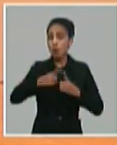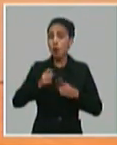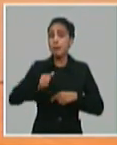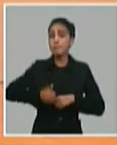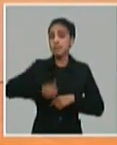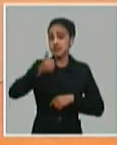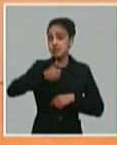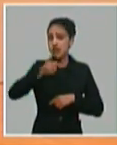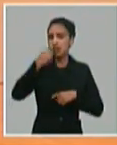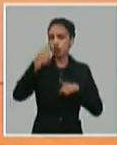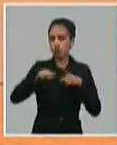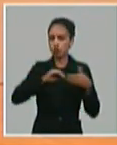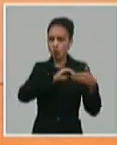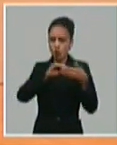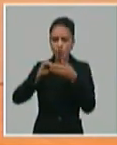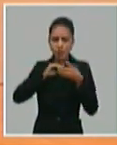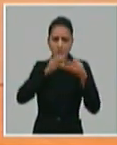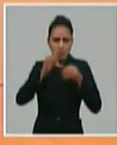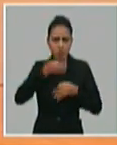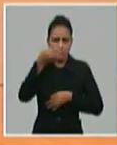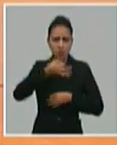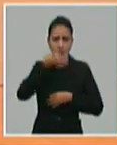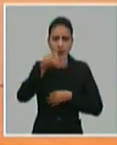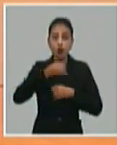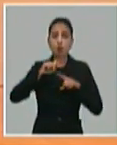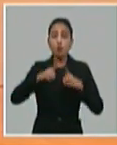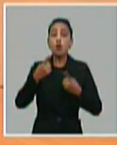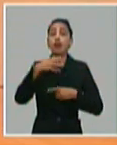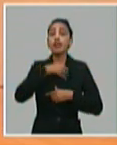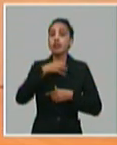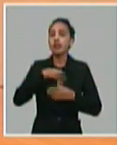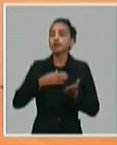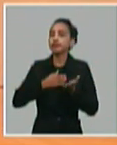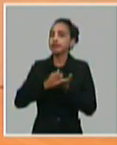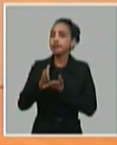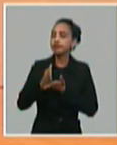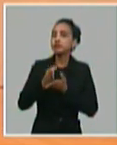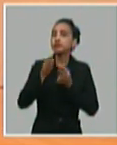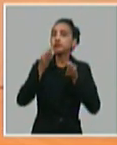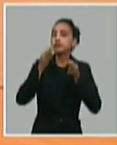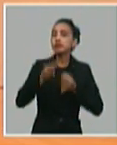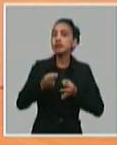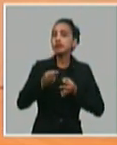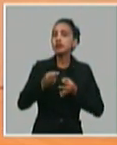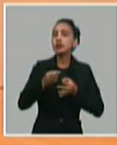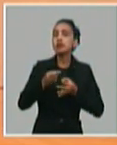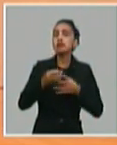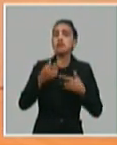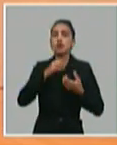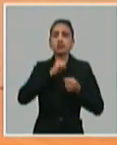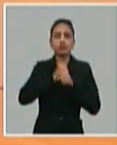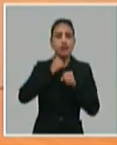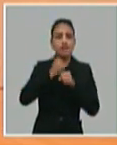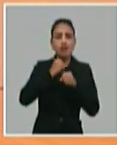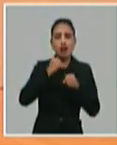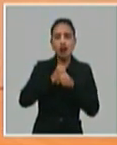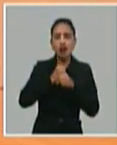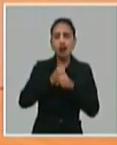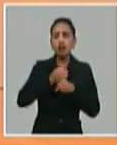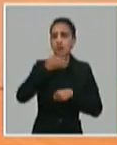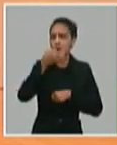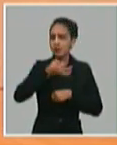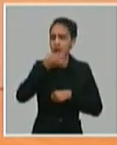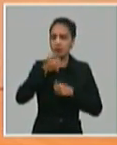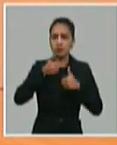y los demás compañeros, porque tenemos que seguir desmontando esa plataforma colonizadora